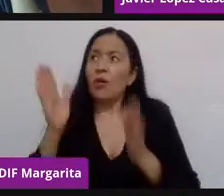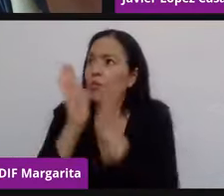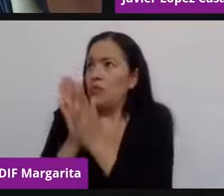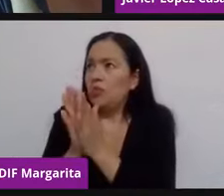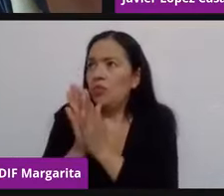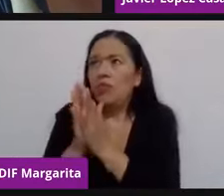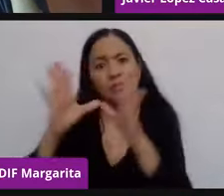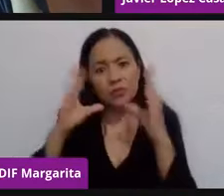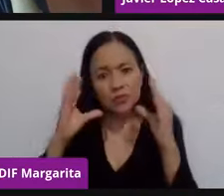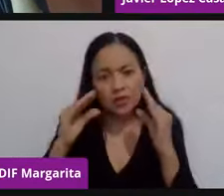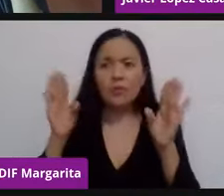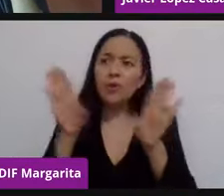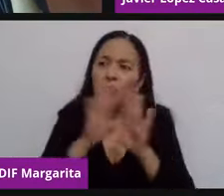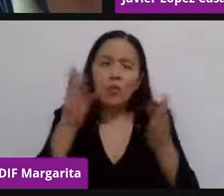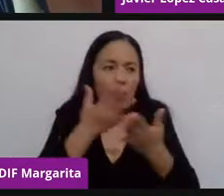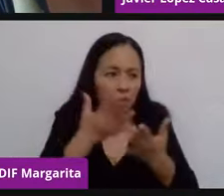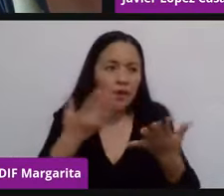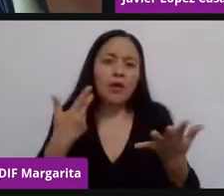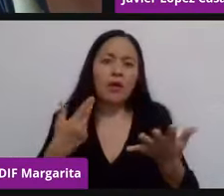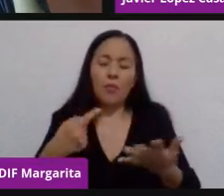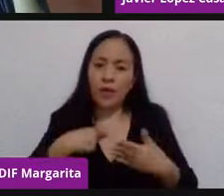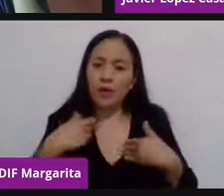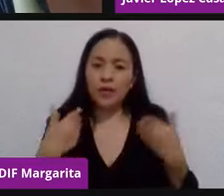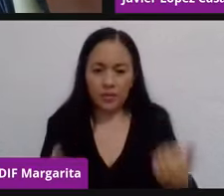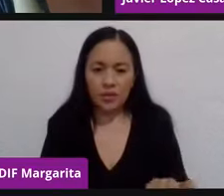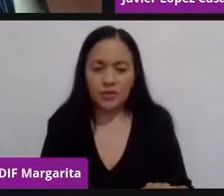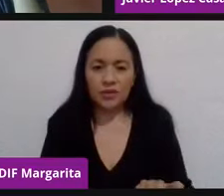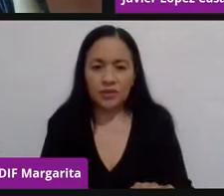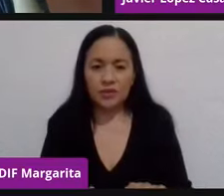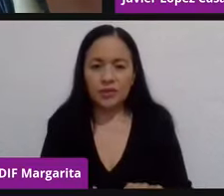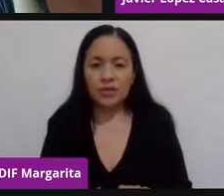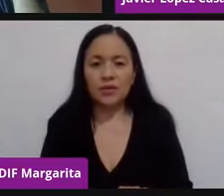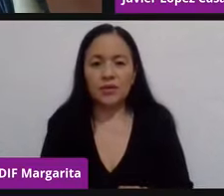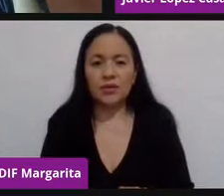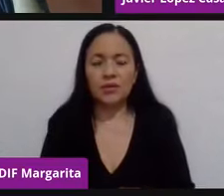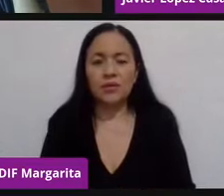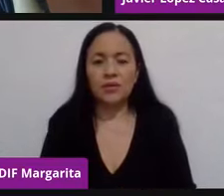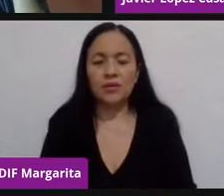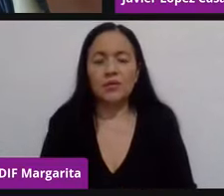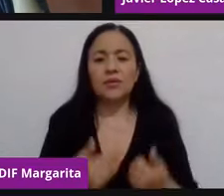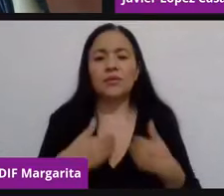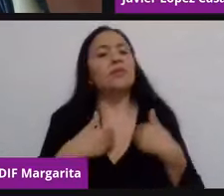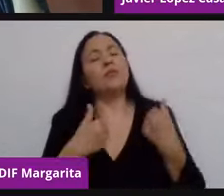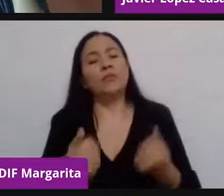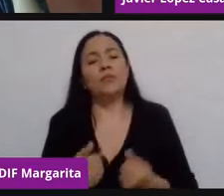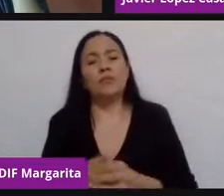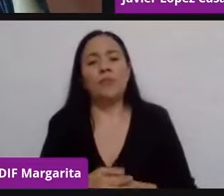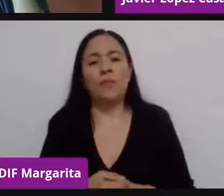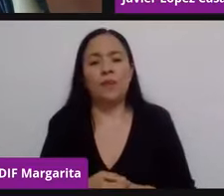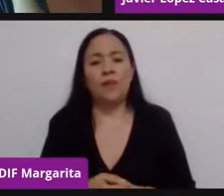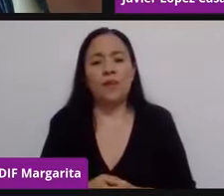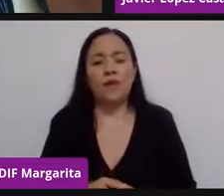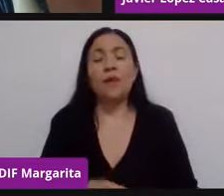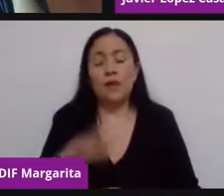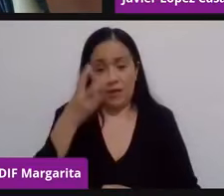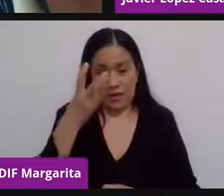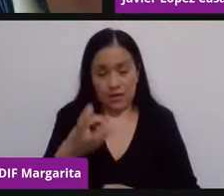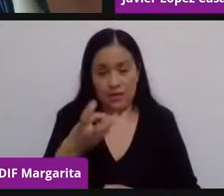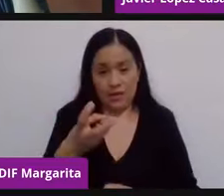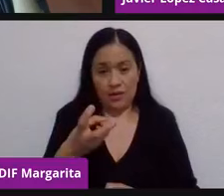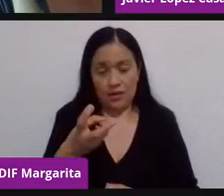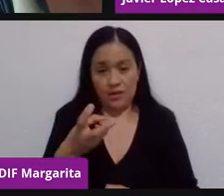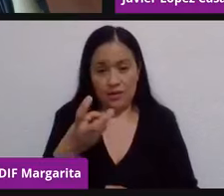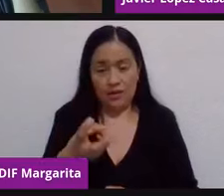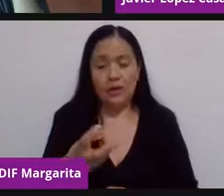dónde, cómo, qué me gusta y entender que en mi tiempo y espacio, qué puedo hacer por mi comunidad. Y creo que eso es parte del gran reto que